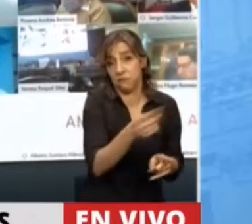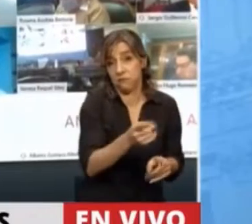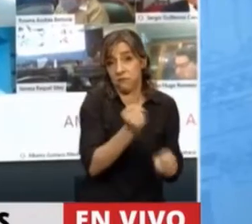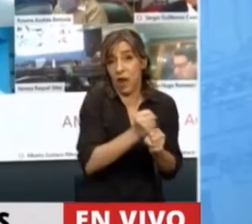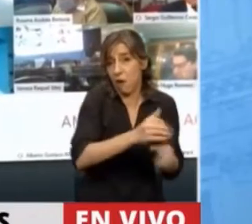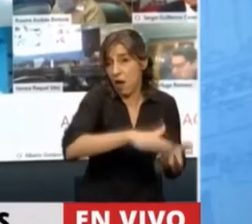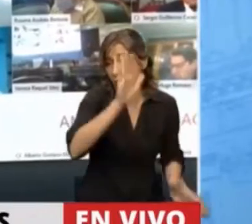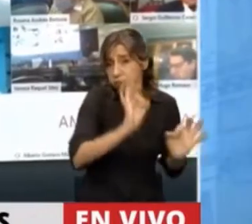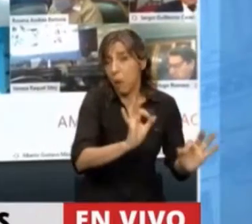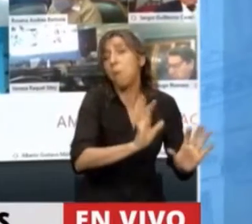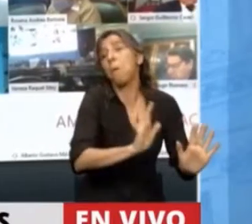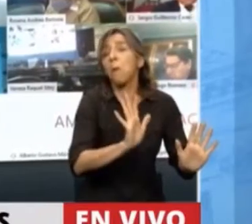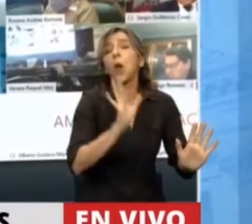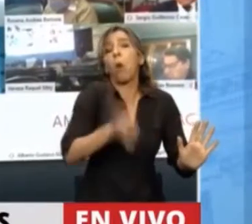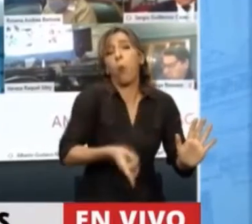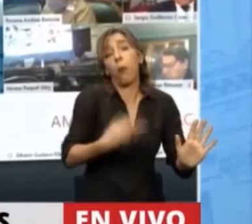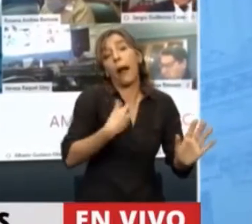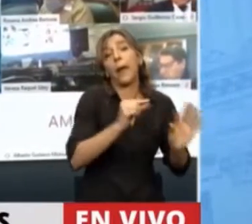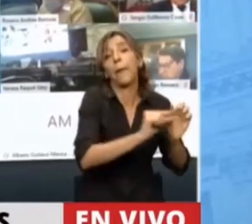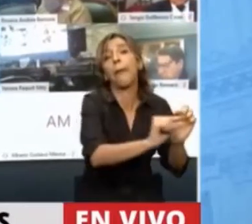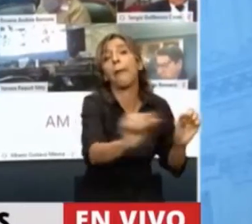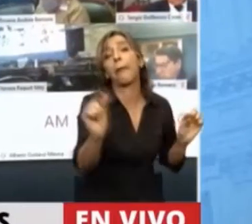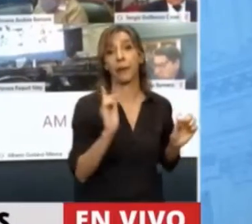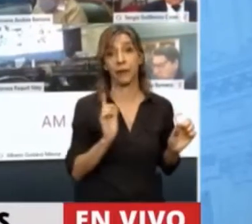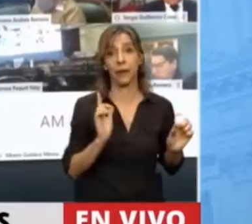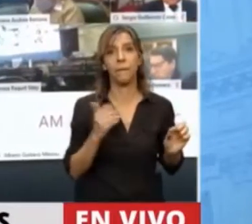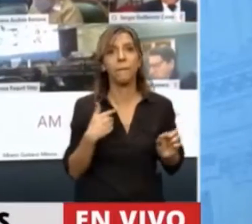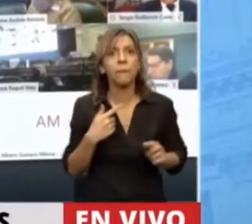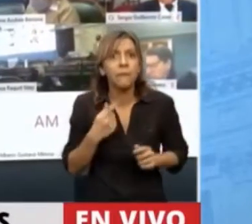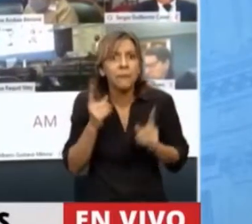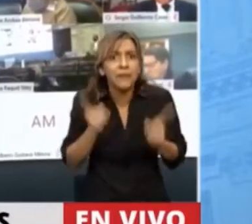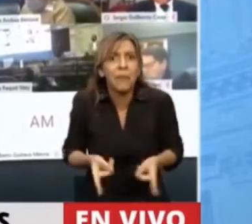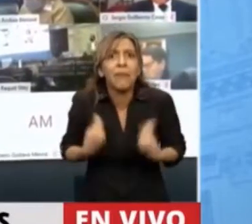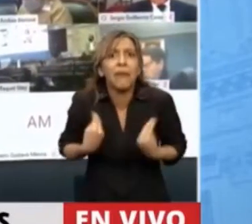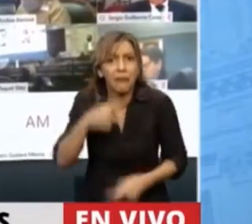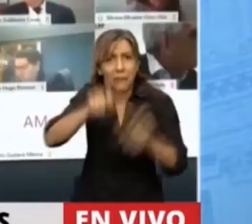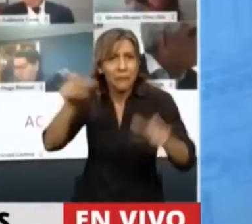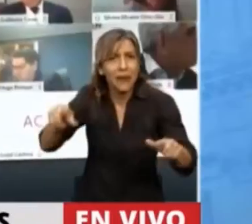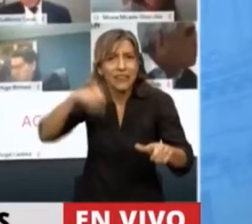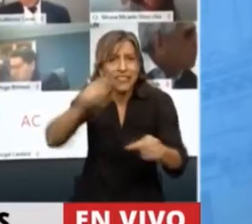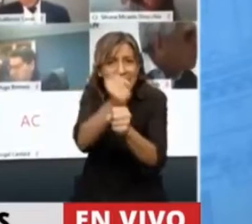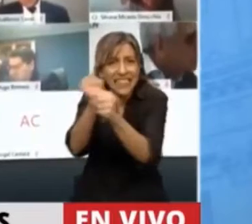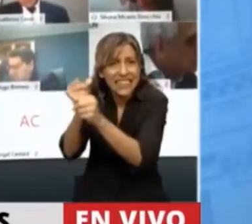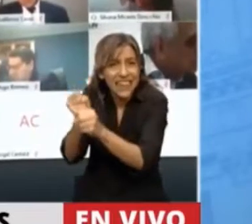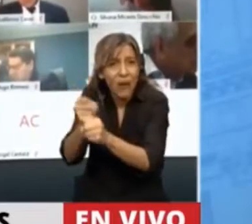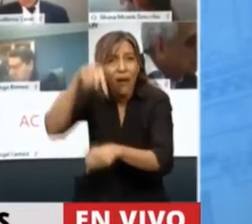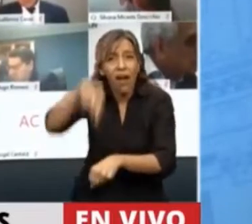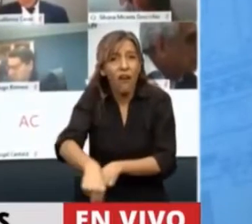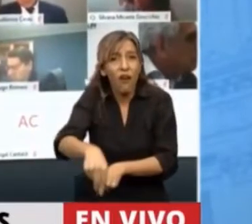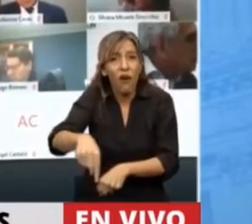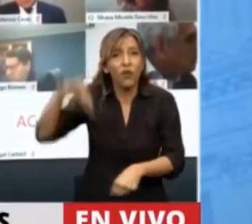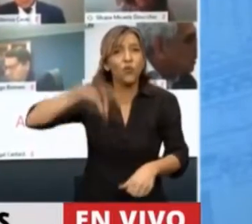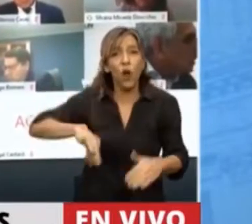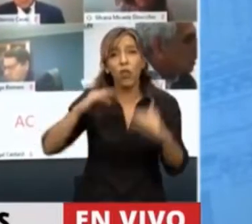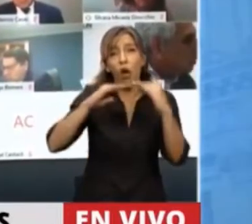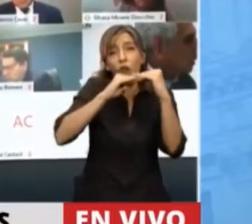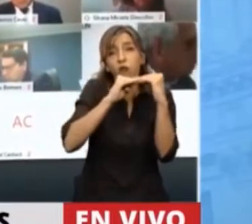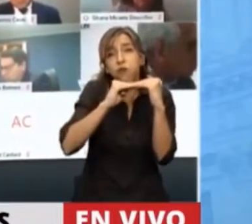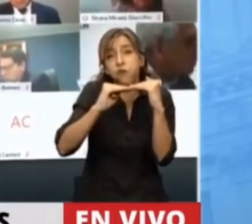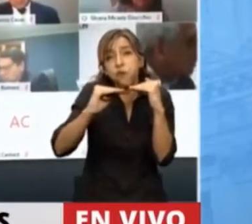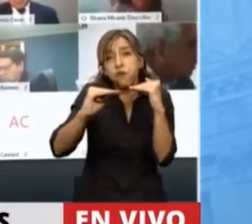toda su vida. Pero además, Presidente, millones de trabajadores tienen congelados sus ingresos, ya voy terminando, congelados sus ingresos,